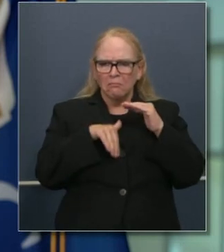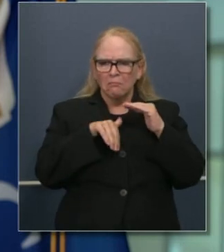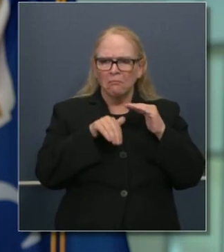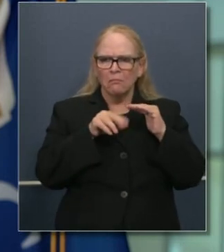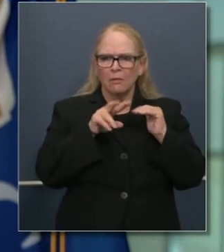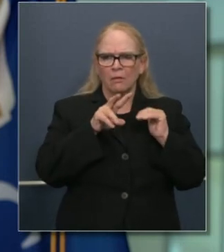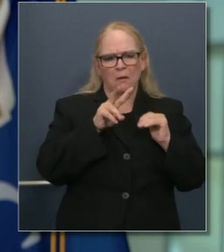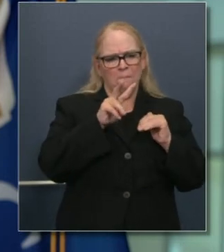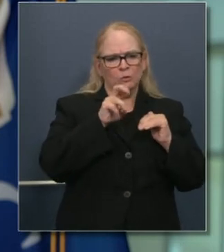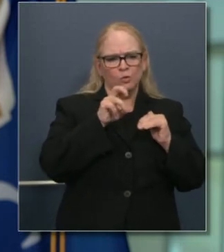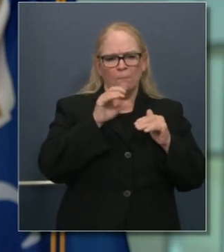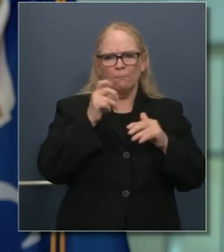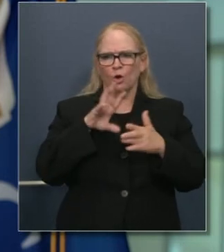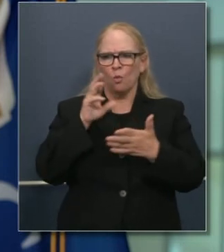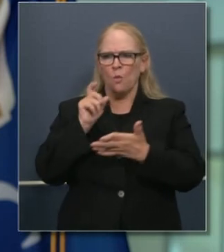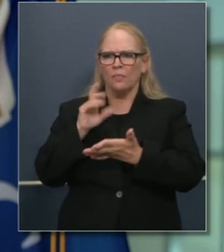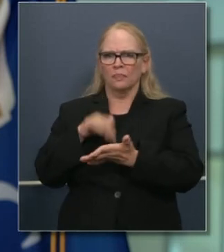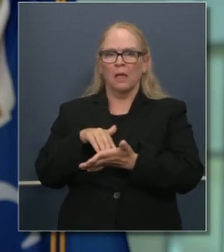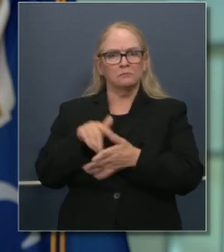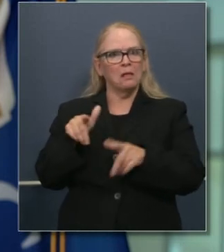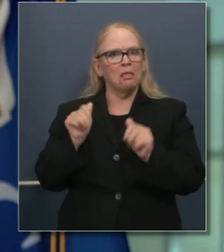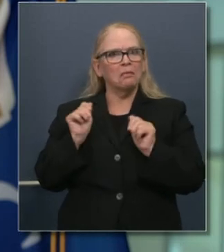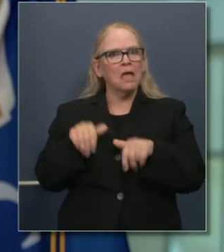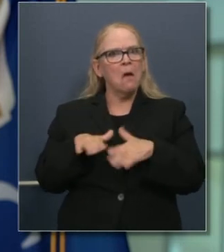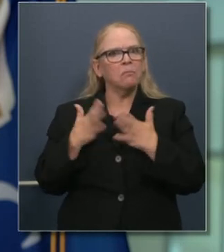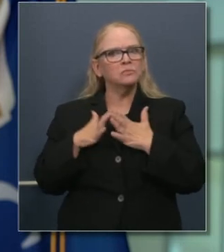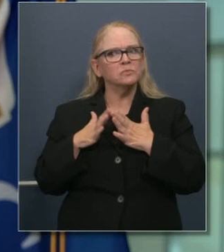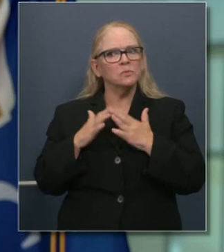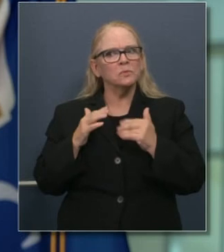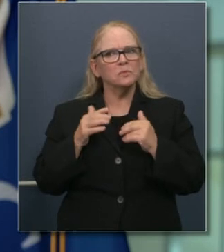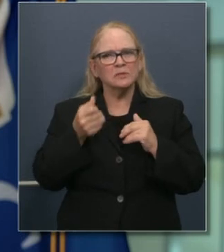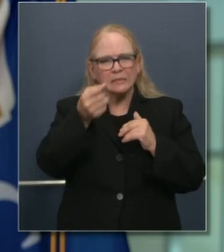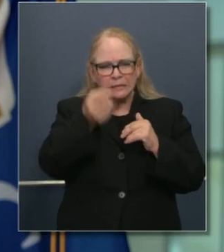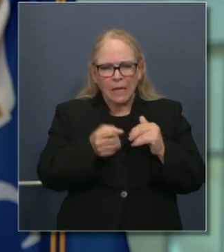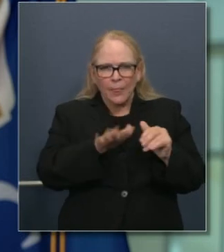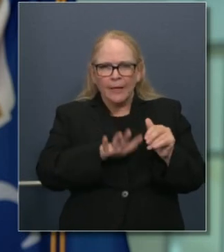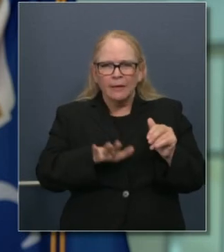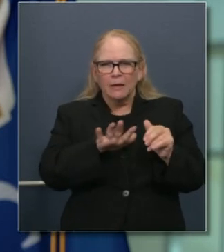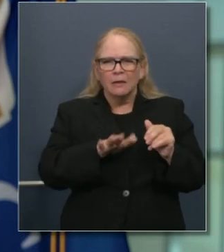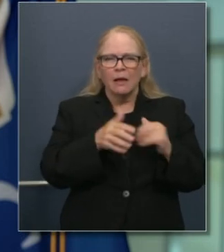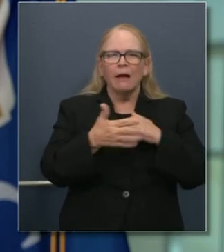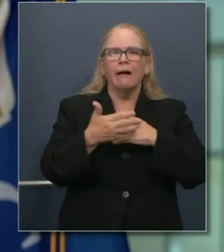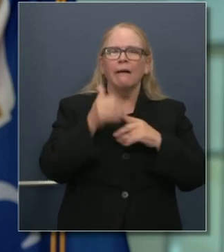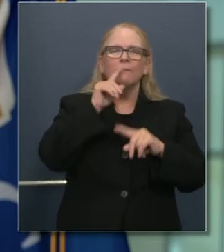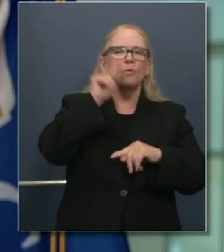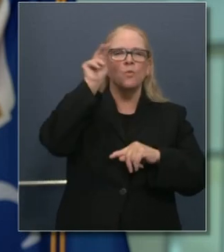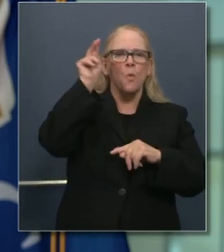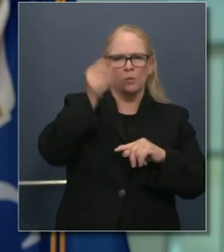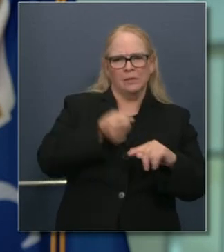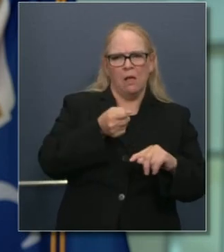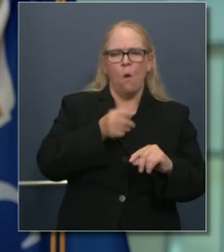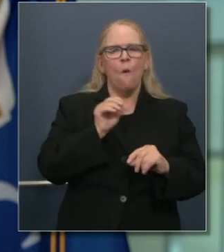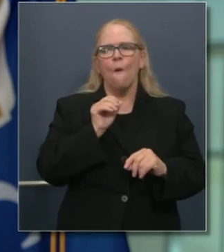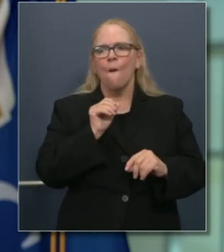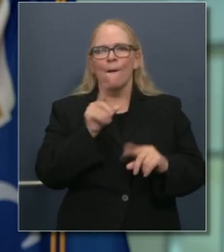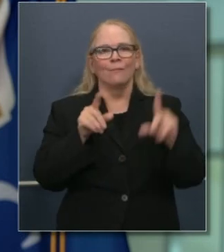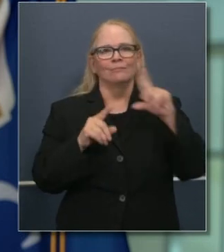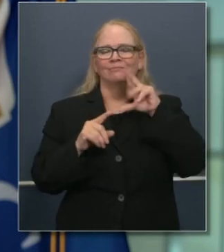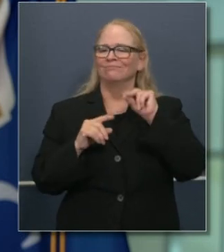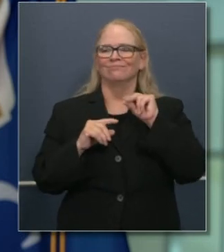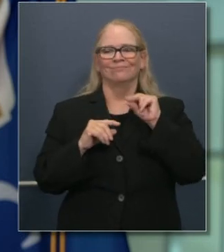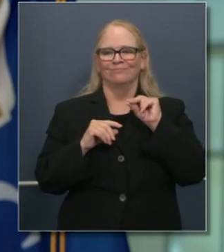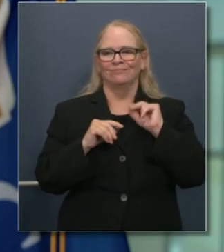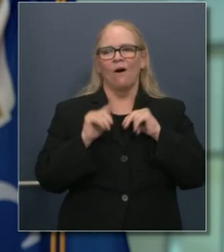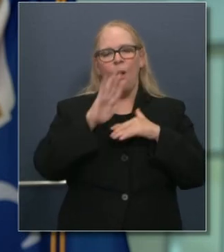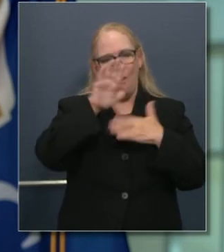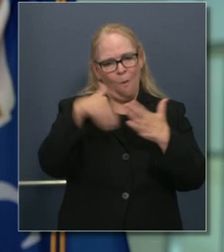escolar son de 200 casos por 100 mil personas? ¿Creen que usted que podrán abrir las escuelas? ¿O es que todo el condado tiene